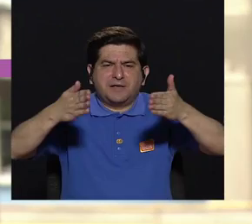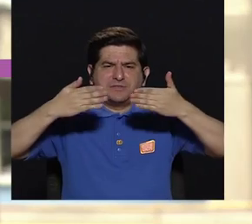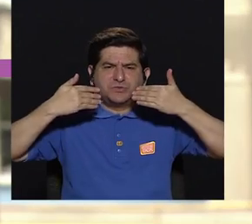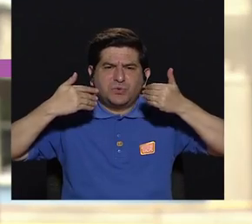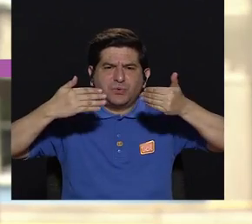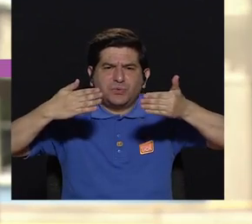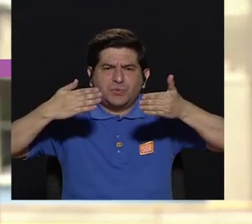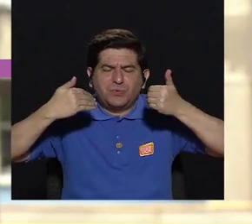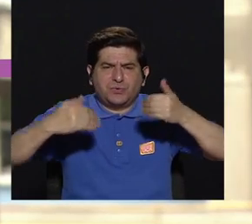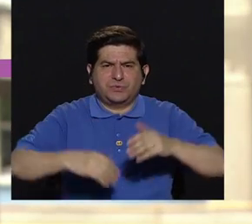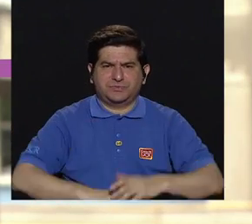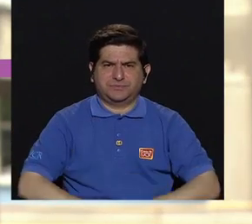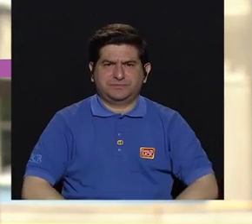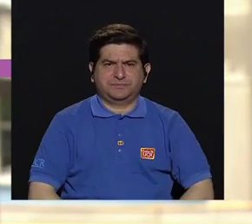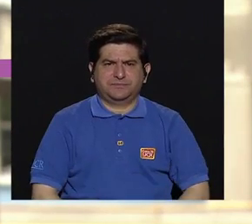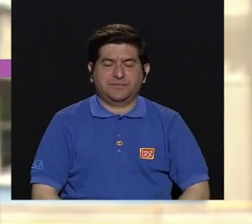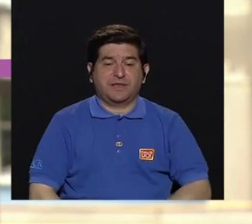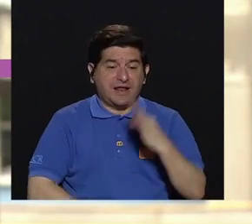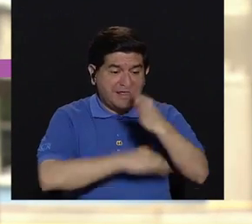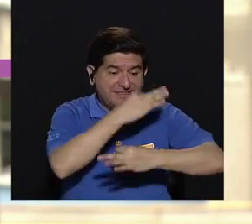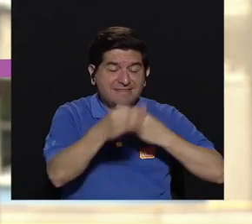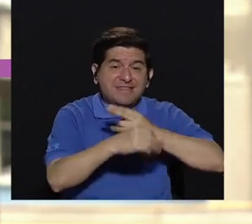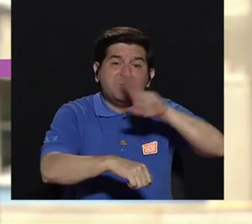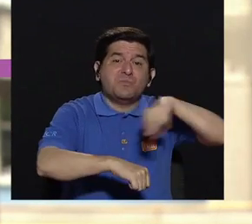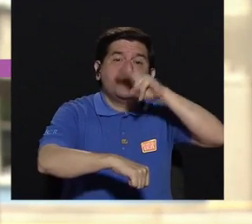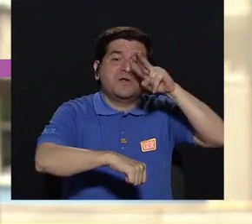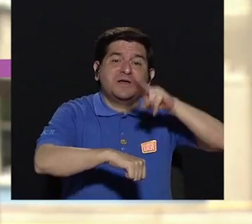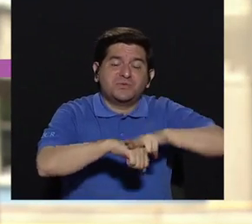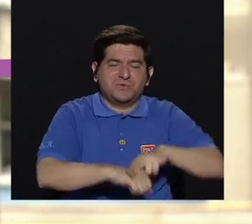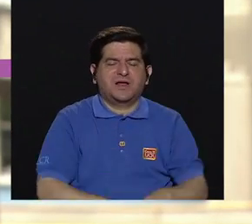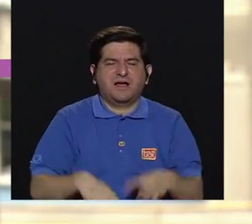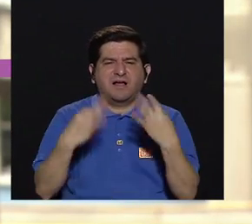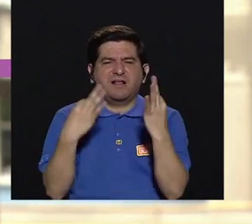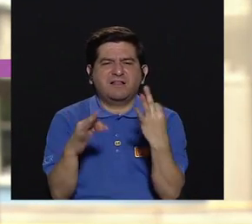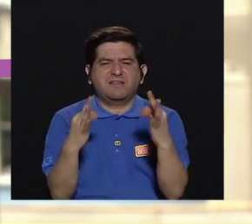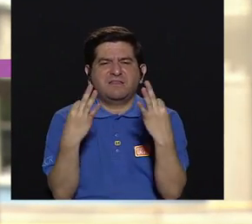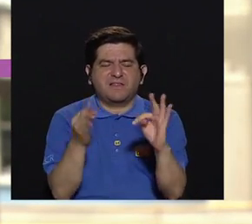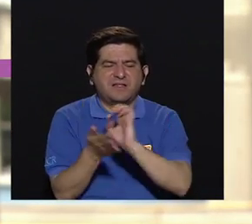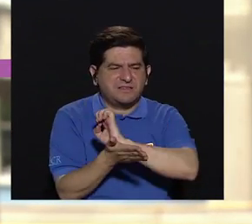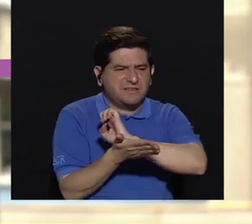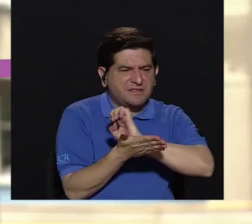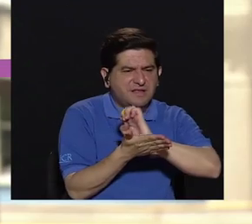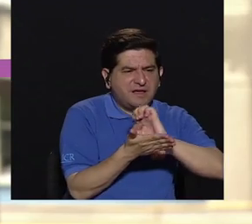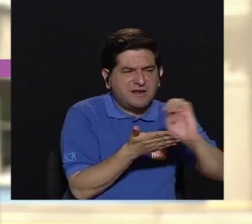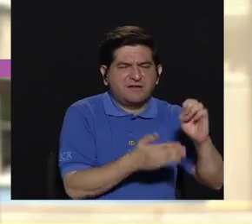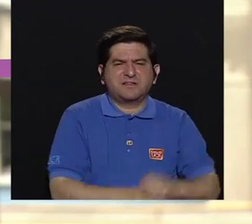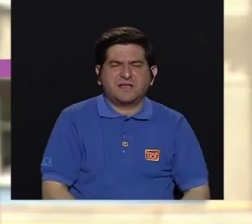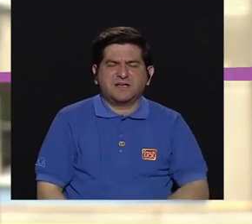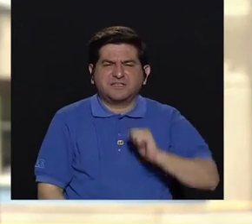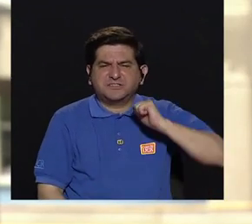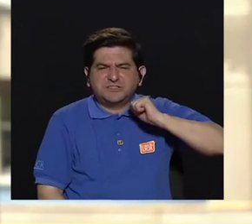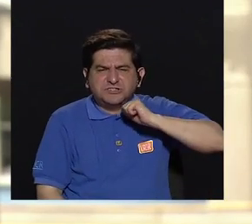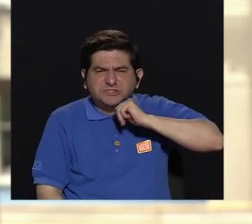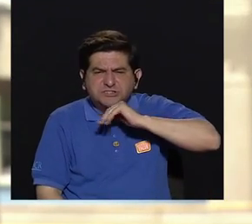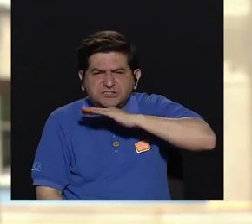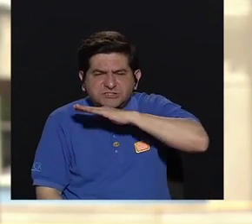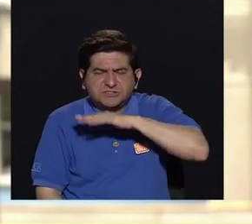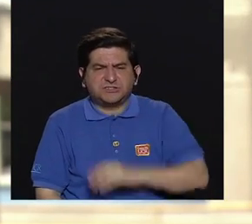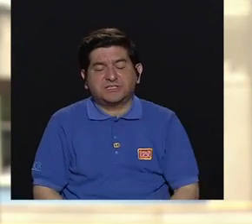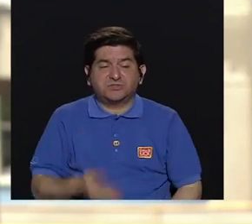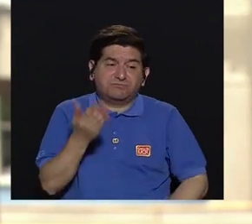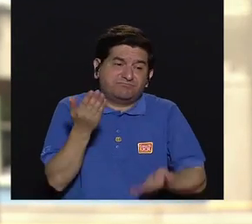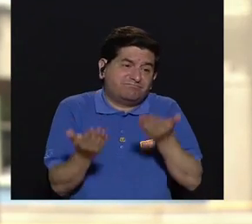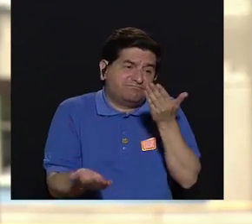natural para prevenir, por ejemplo, la contaminación